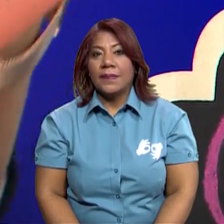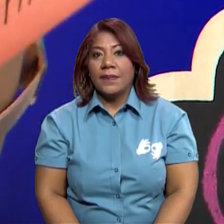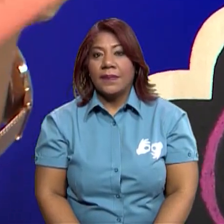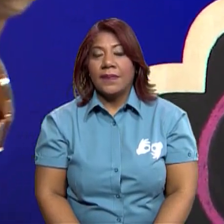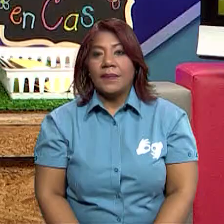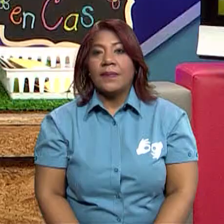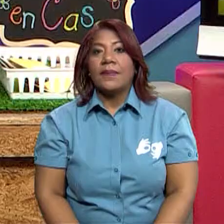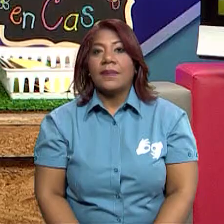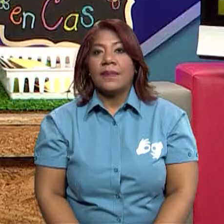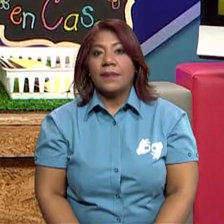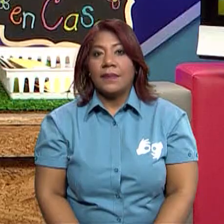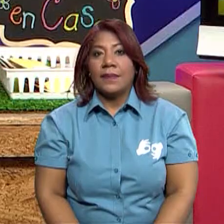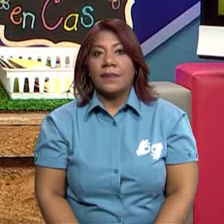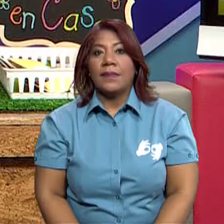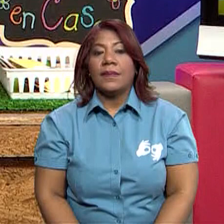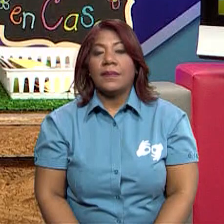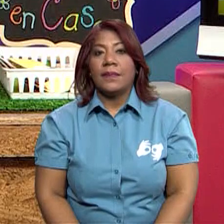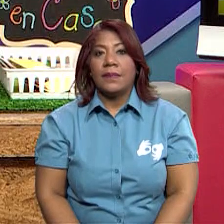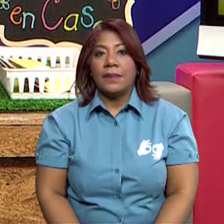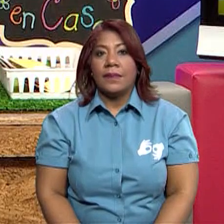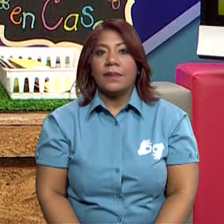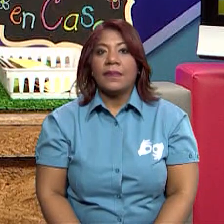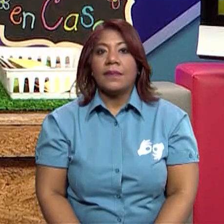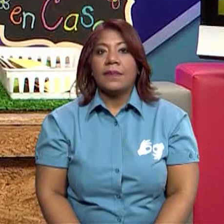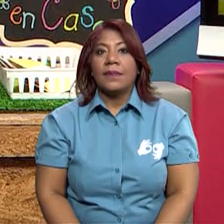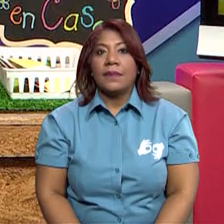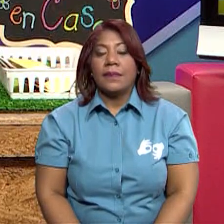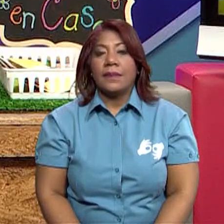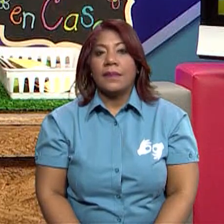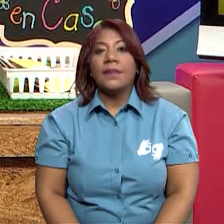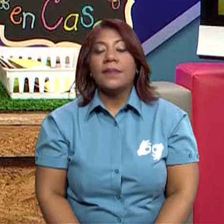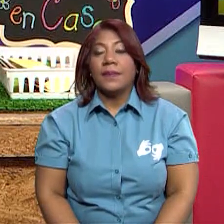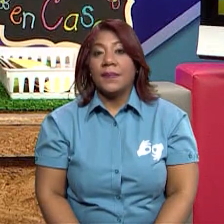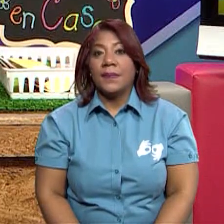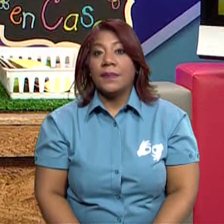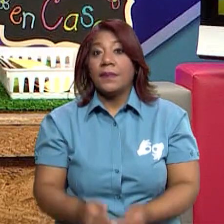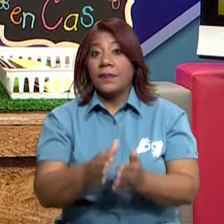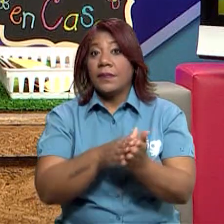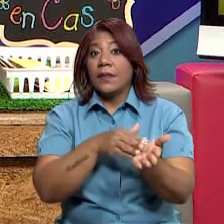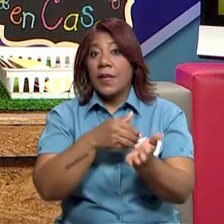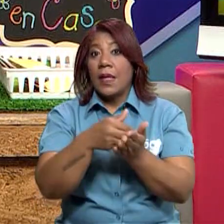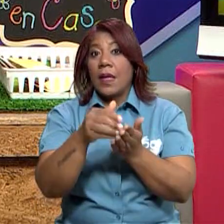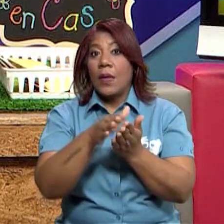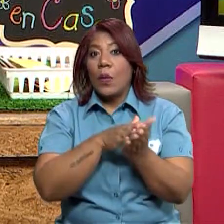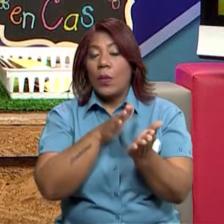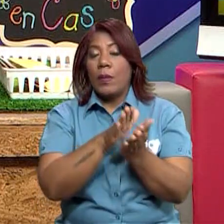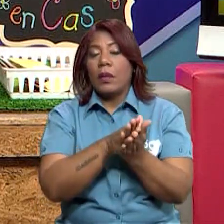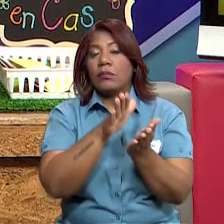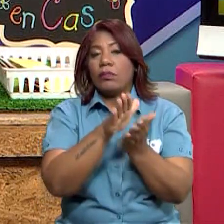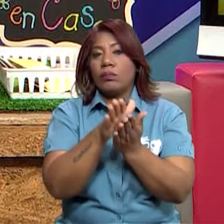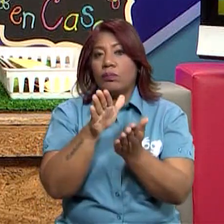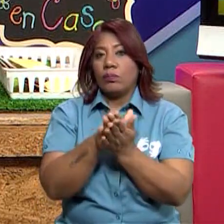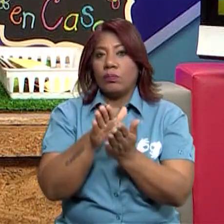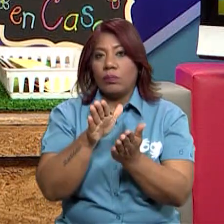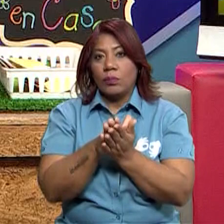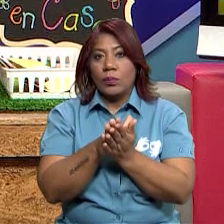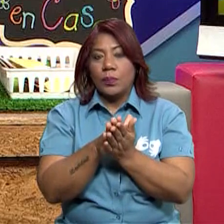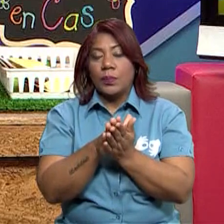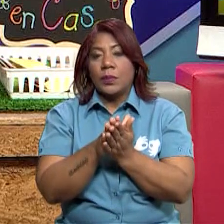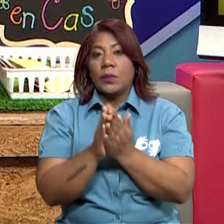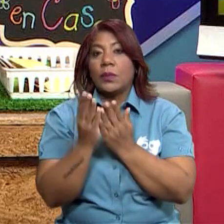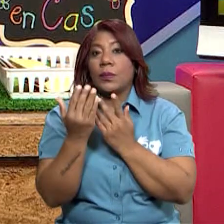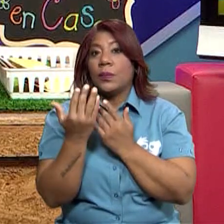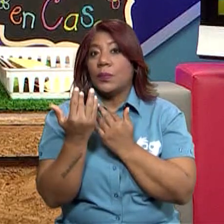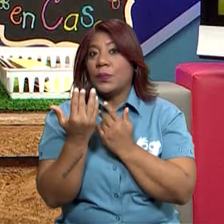Muy bien. Vamos a colocarle goma. Para que vayas terminando tu lab book. ¿Ves?